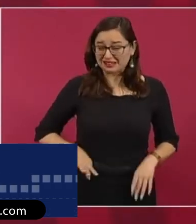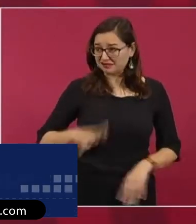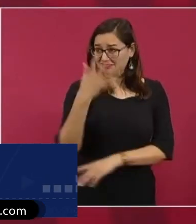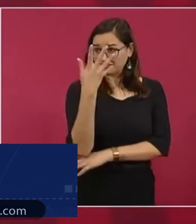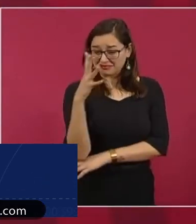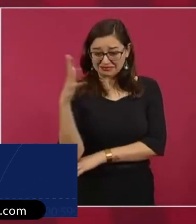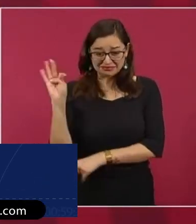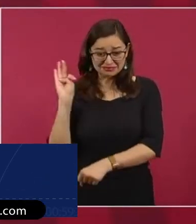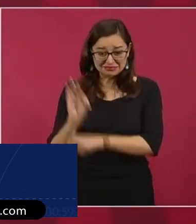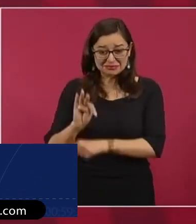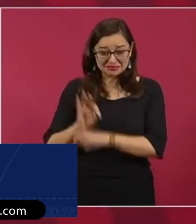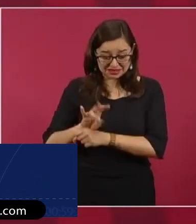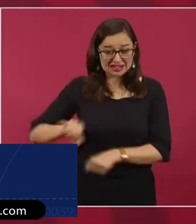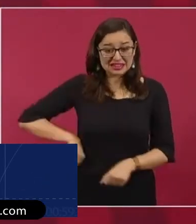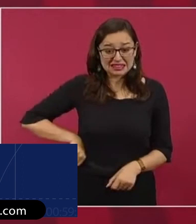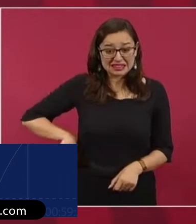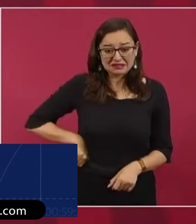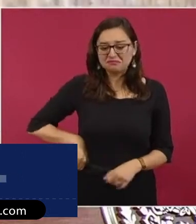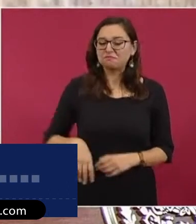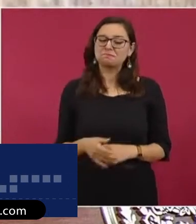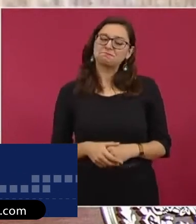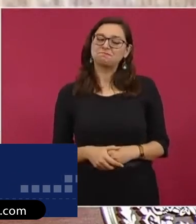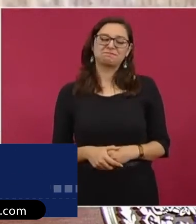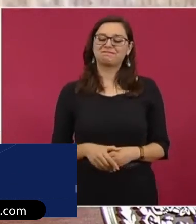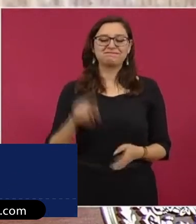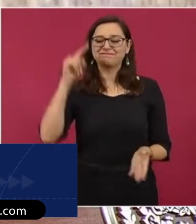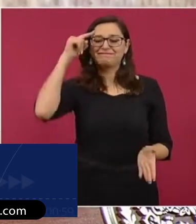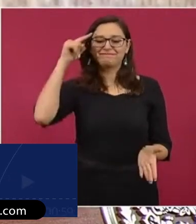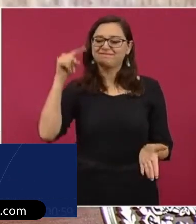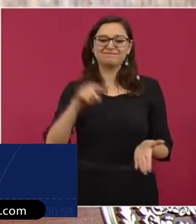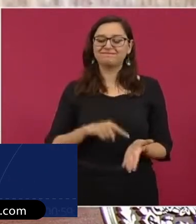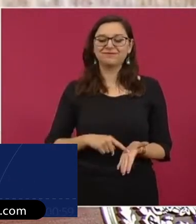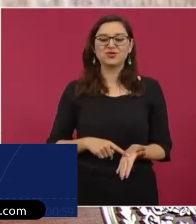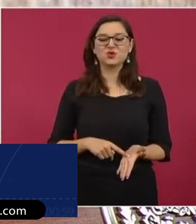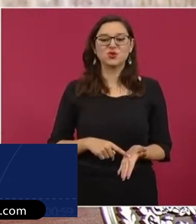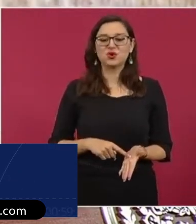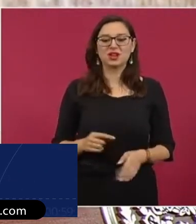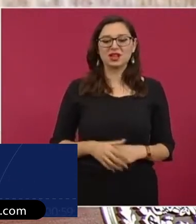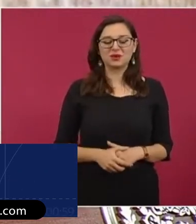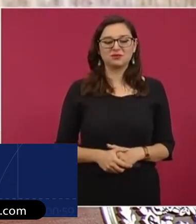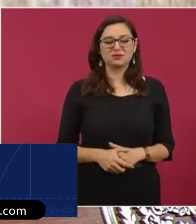verdaderamente ecologista. Es más,